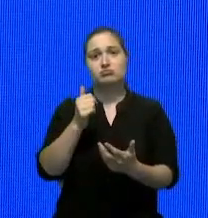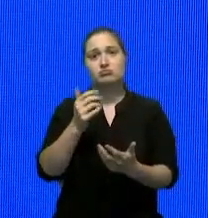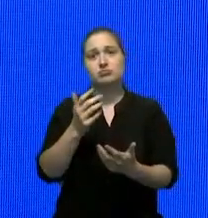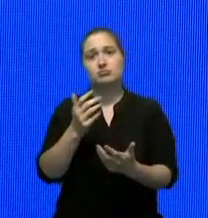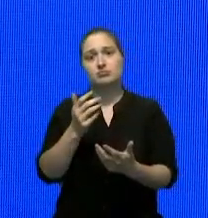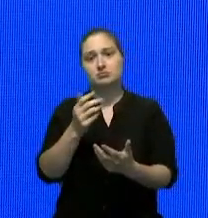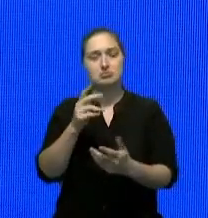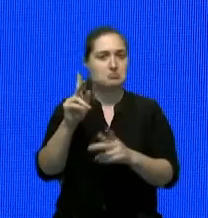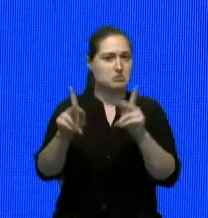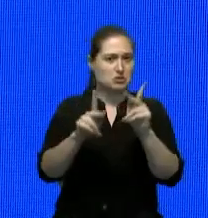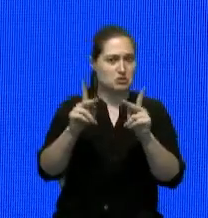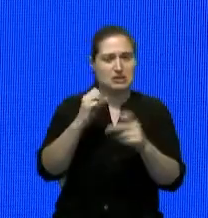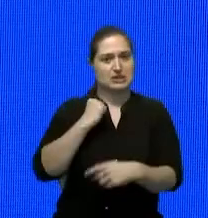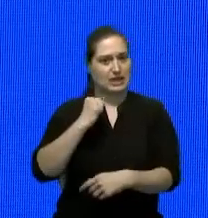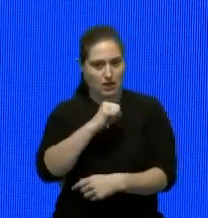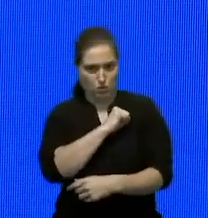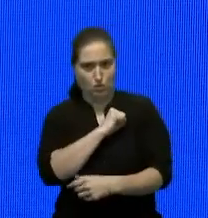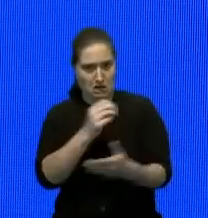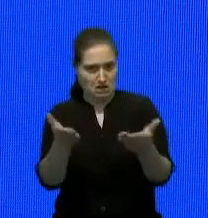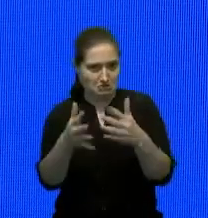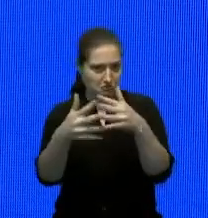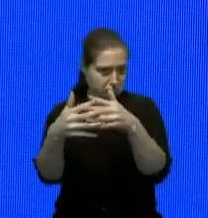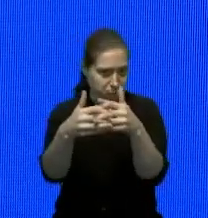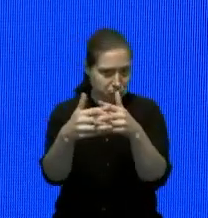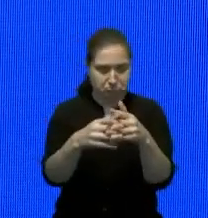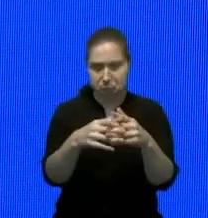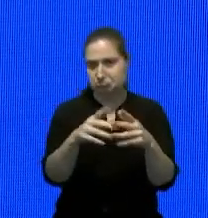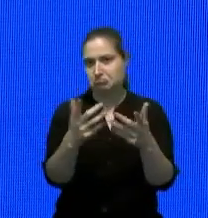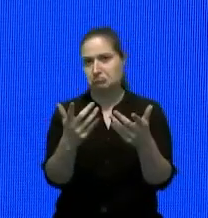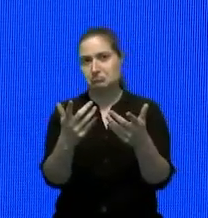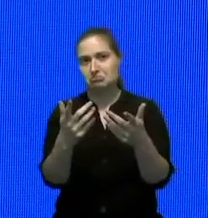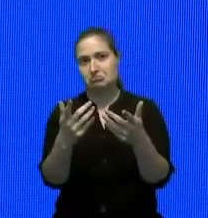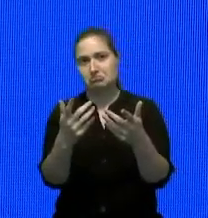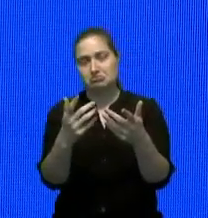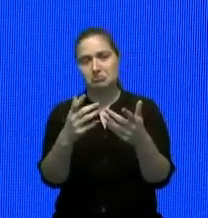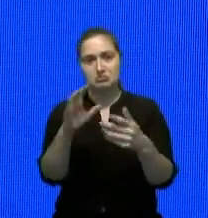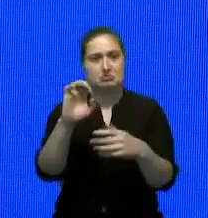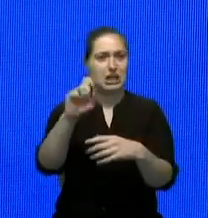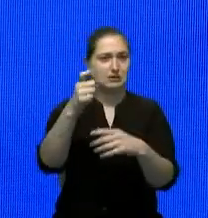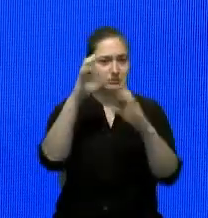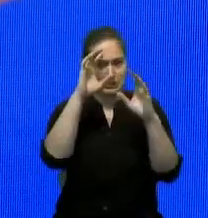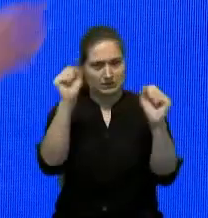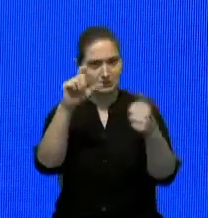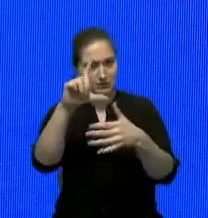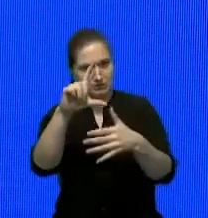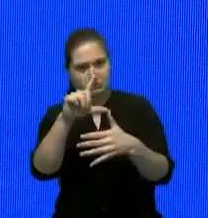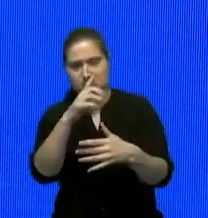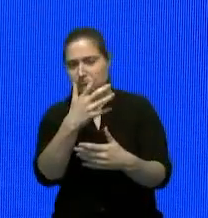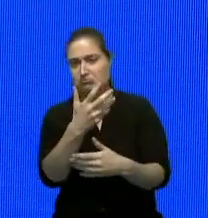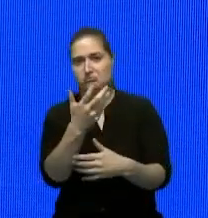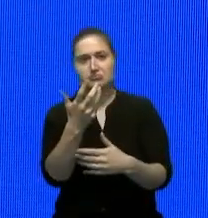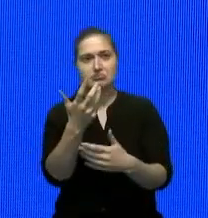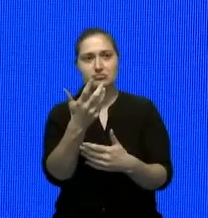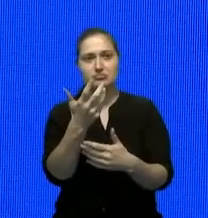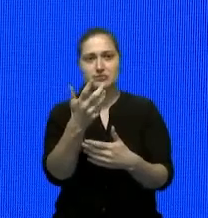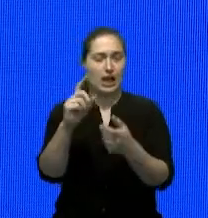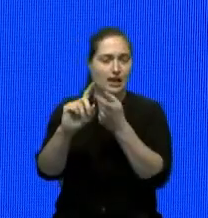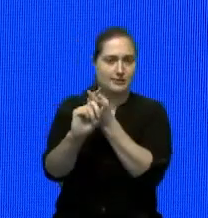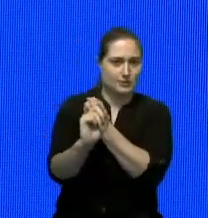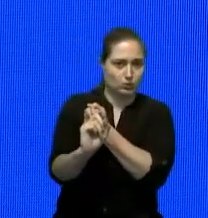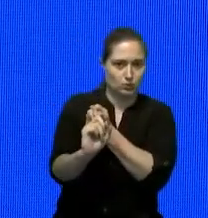políticos un senador de aquí de Estados Unidos y con un expresidente latinoamericano y también con una un amigo